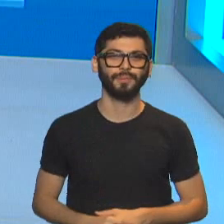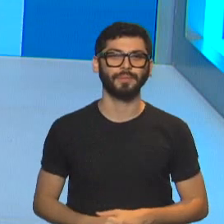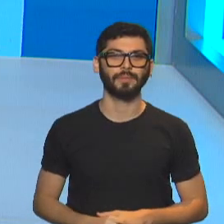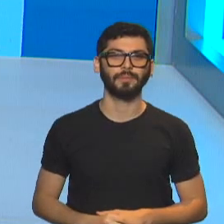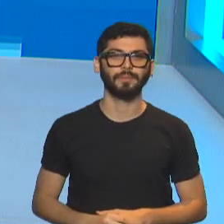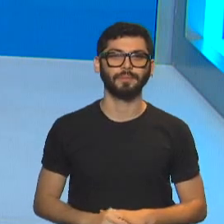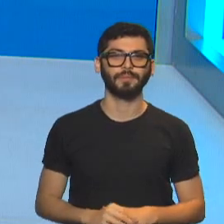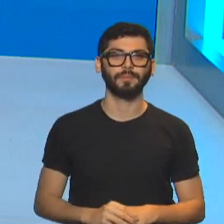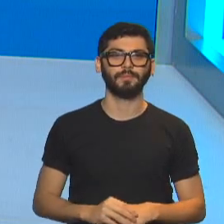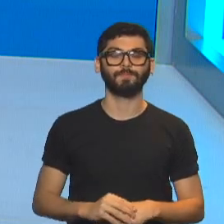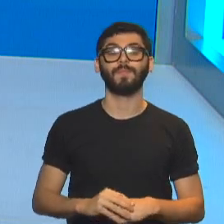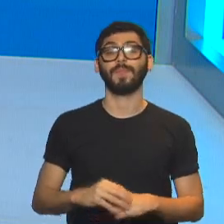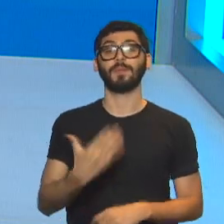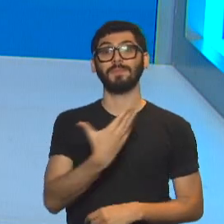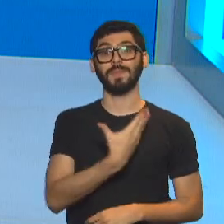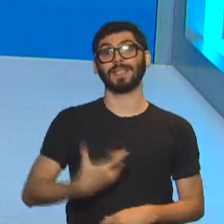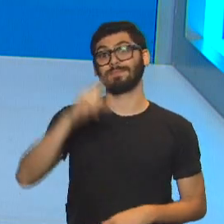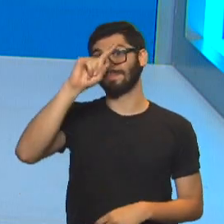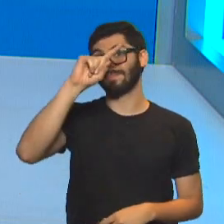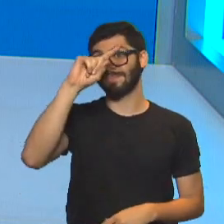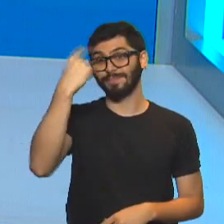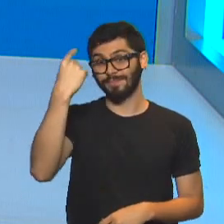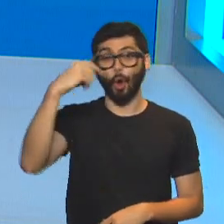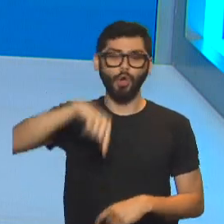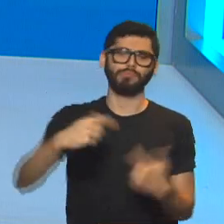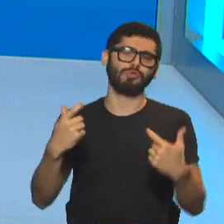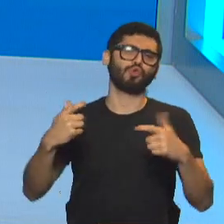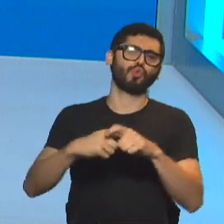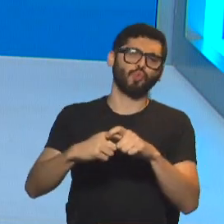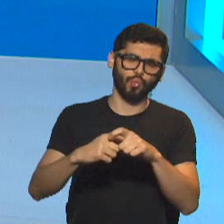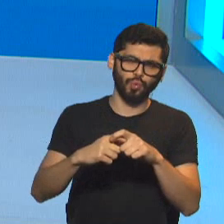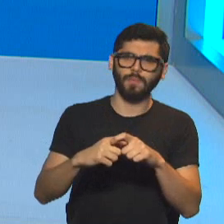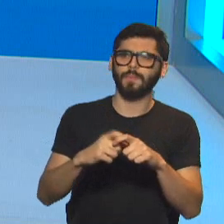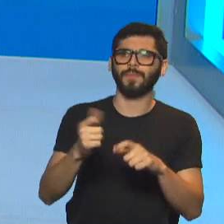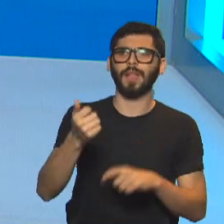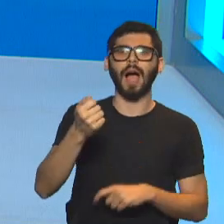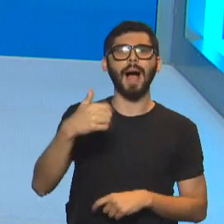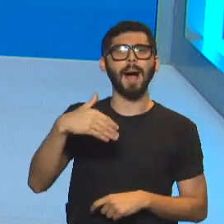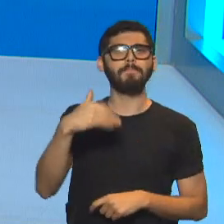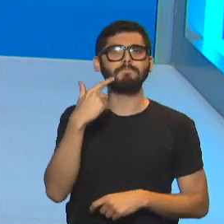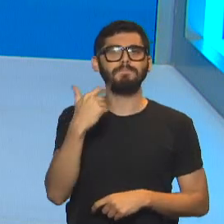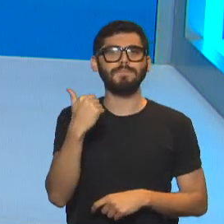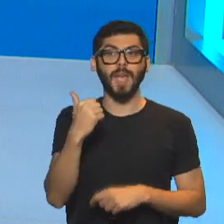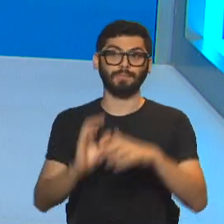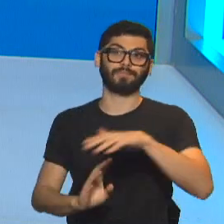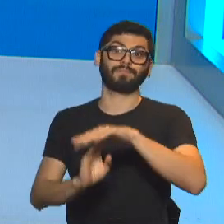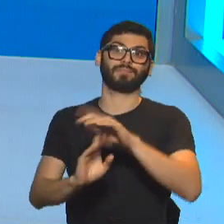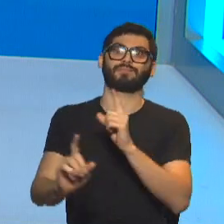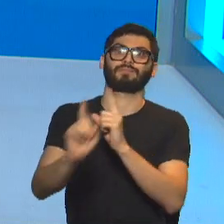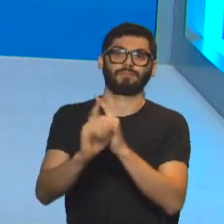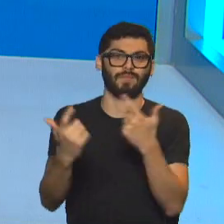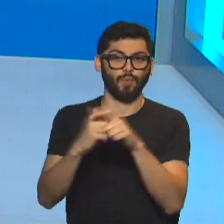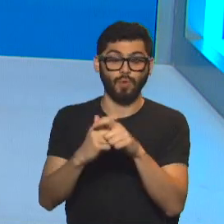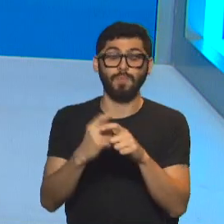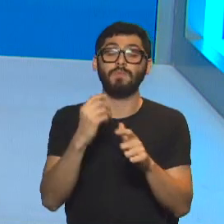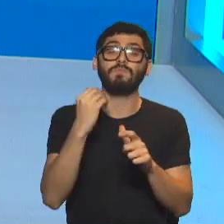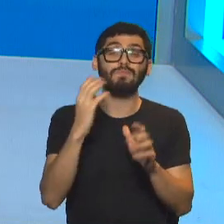Día de reunión del presidente de la nación Alberto Fernández con la conducción de la AMIA. Recordemos, esto es en el marco y a